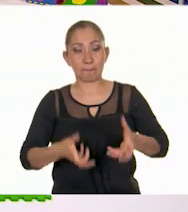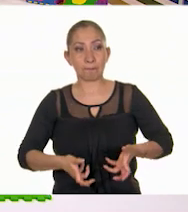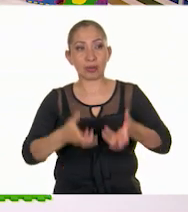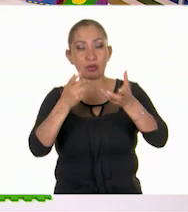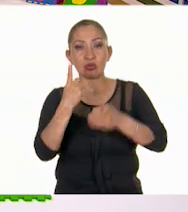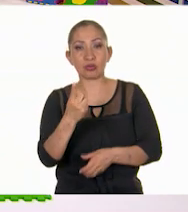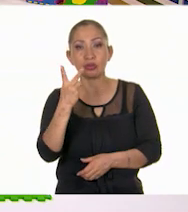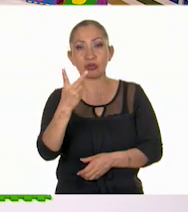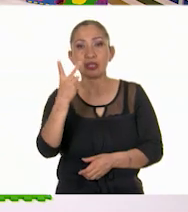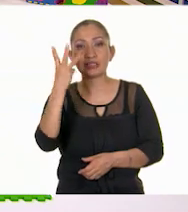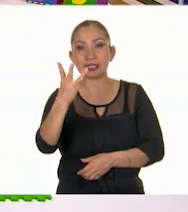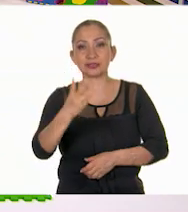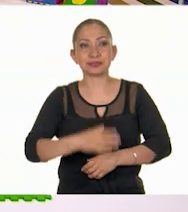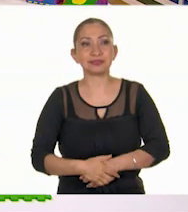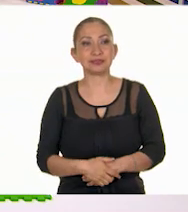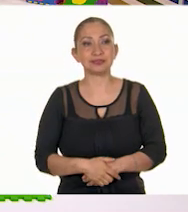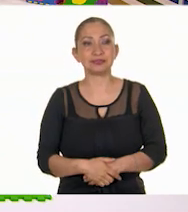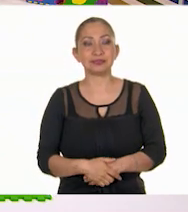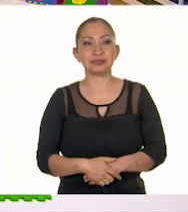Una, dos.